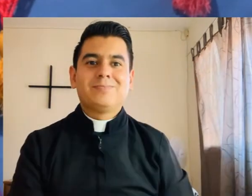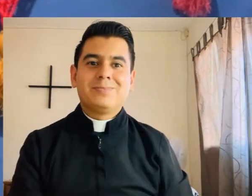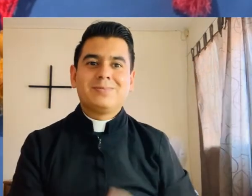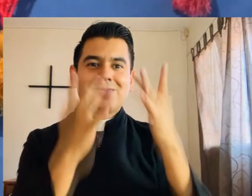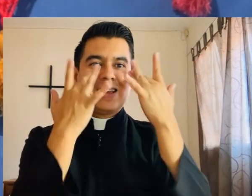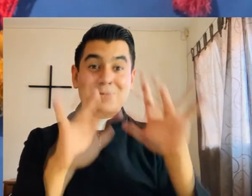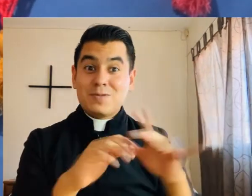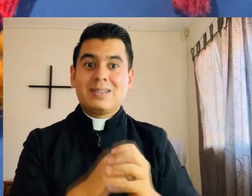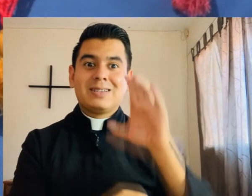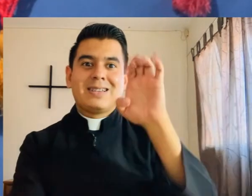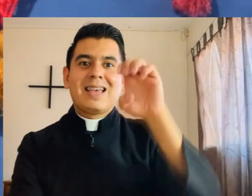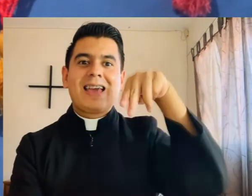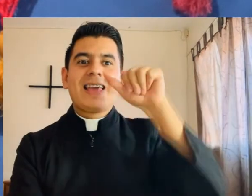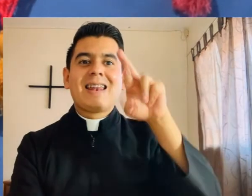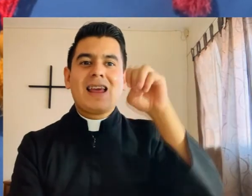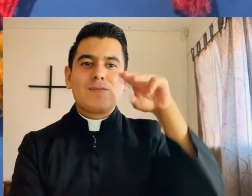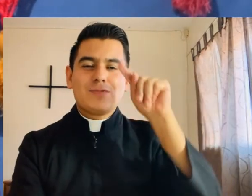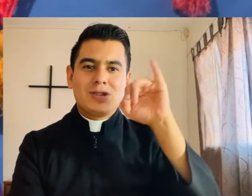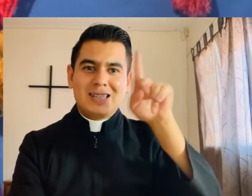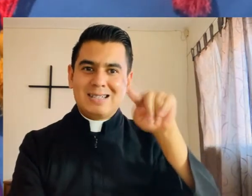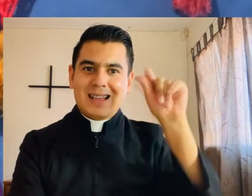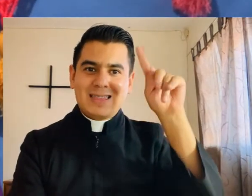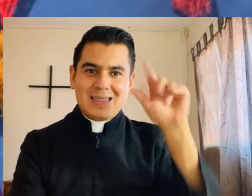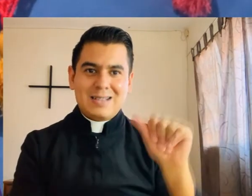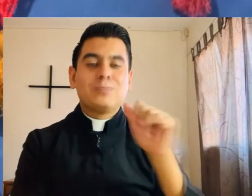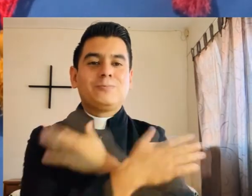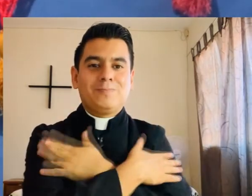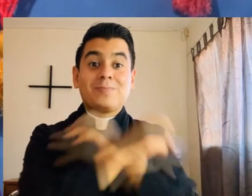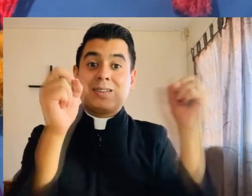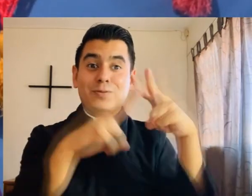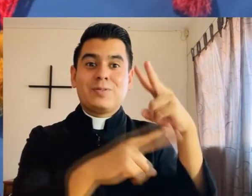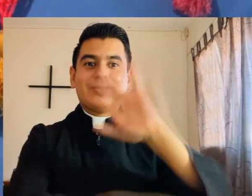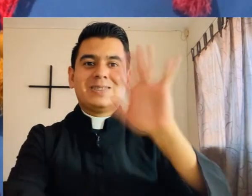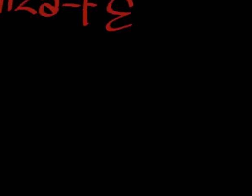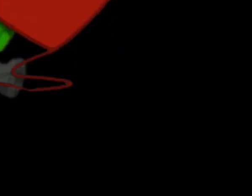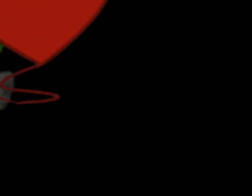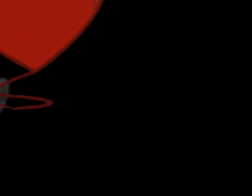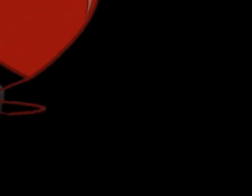Y esto fue Enarmoniza Fe. Nos vemos pronto. Adiós.